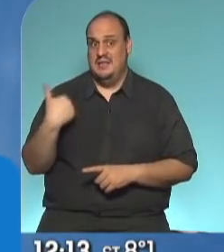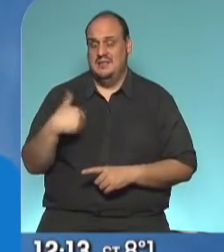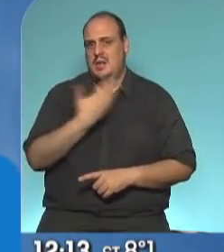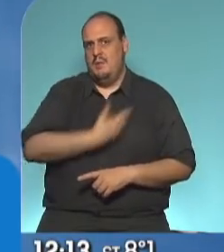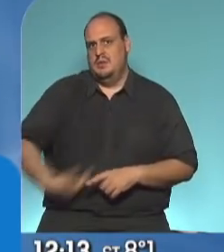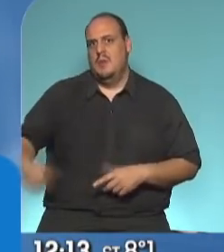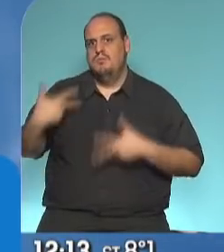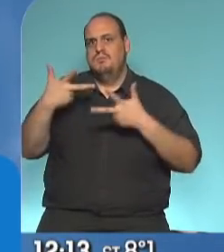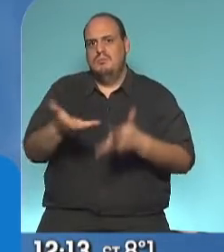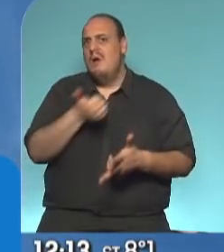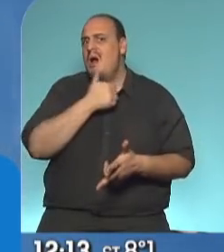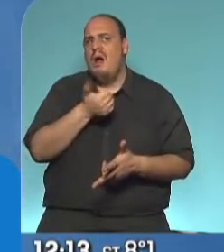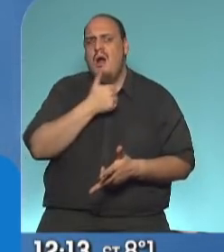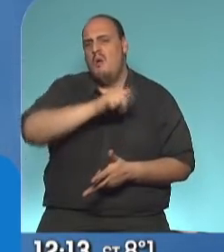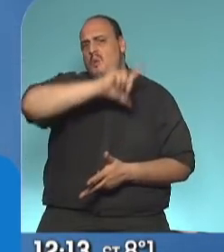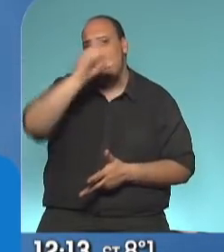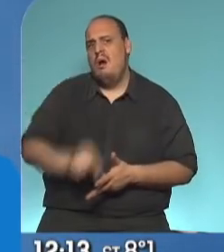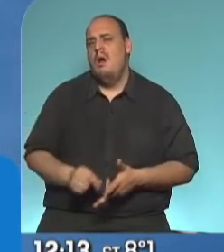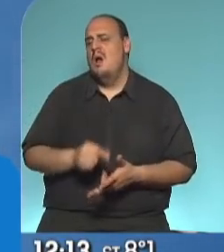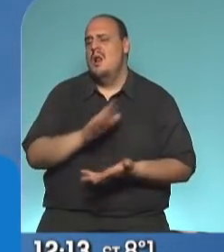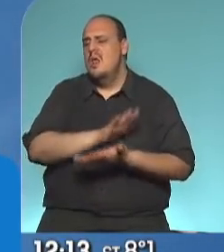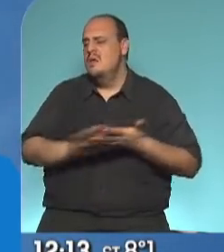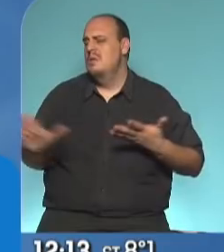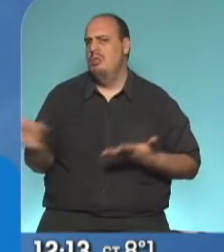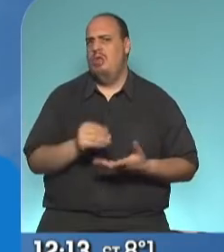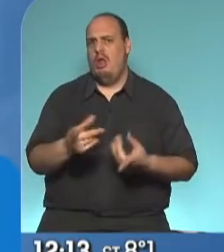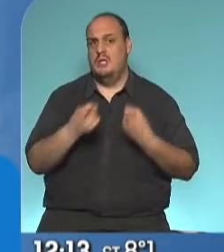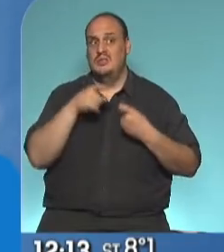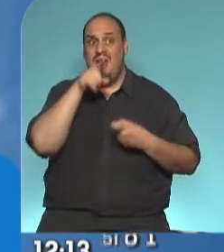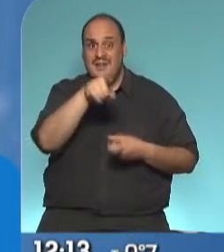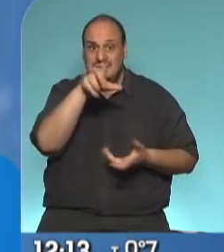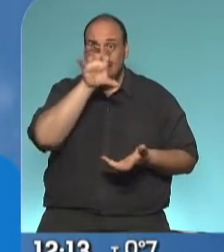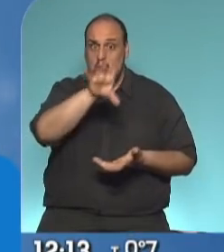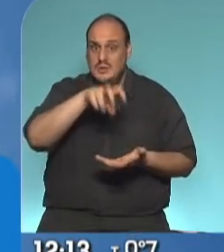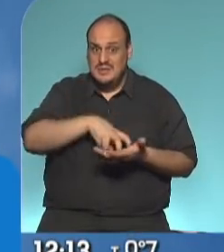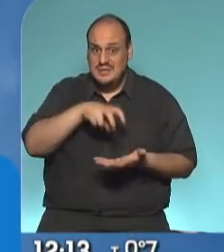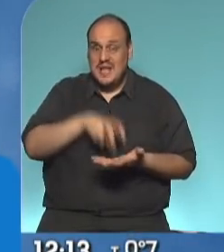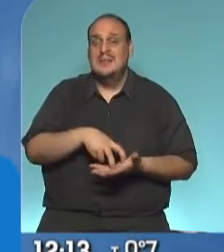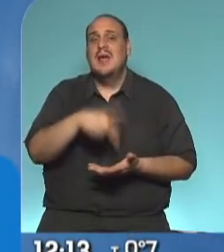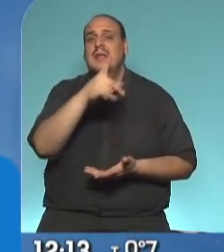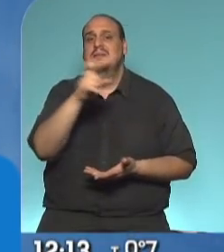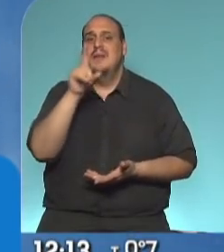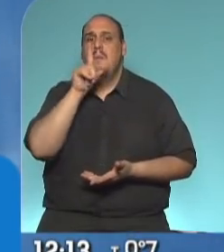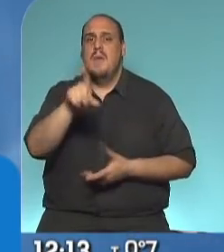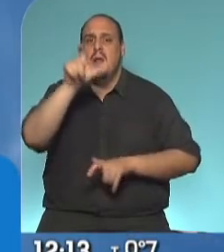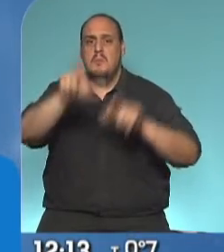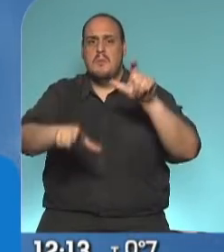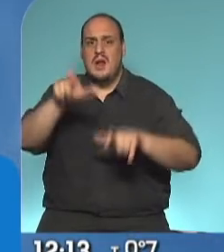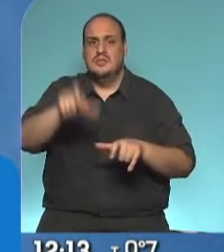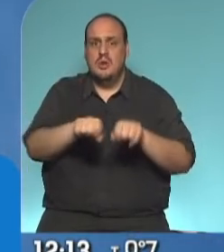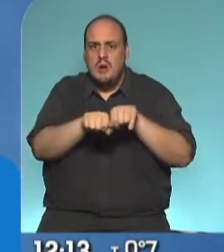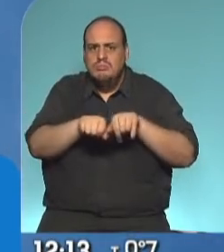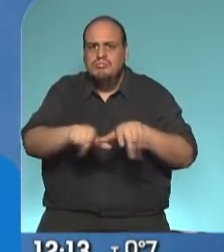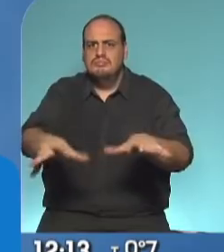Presidente, el agua. Allí en Salta esta obra va a permitir que 100.000 habitantes puedan recibir y